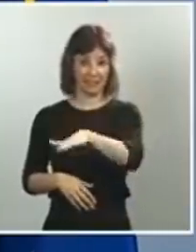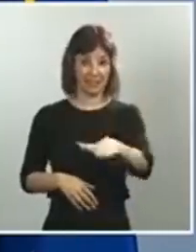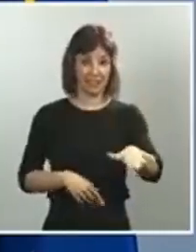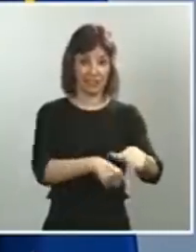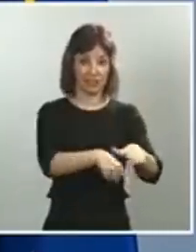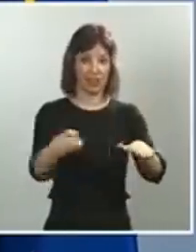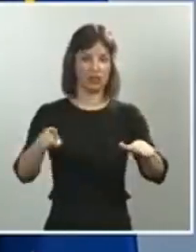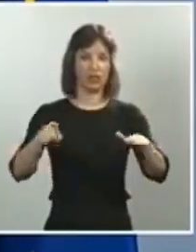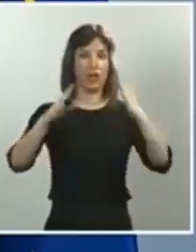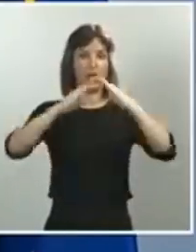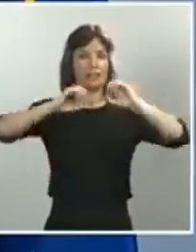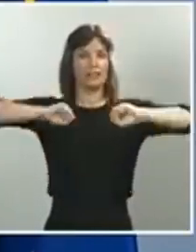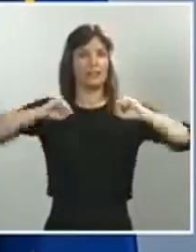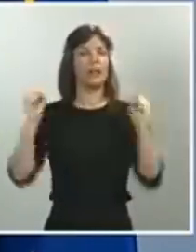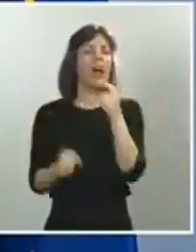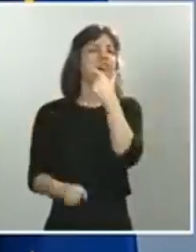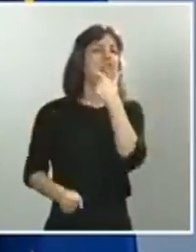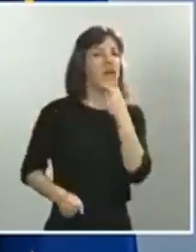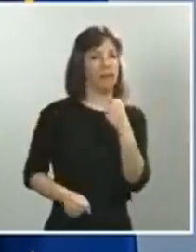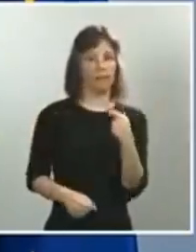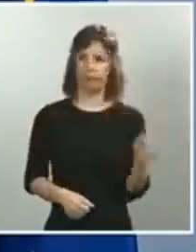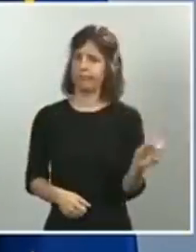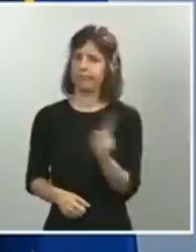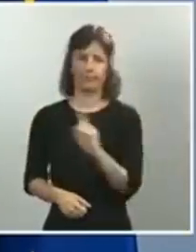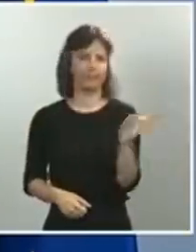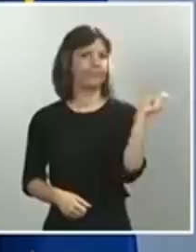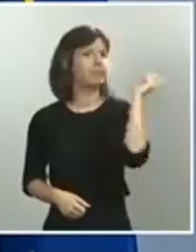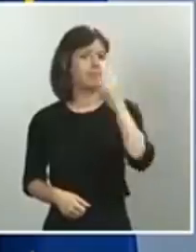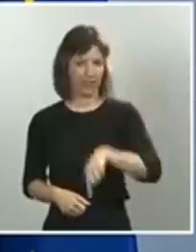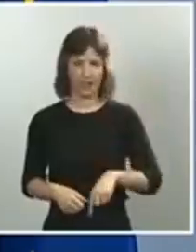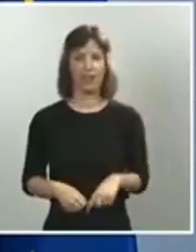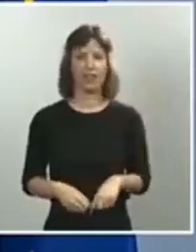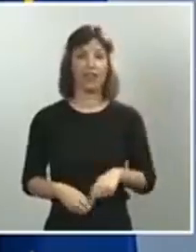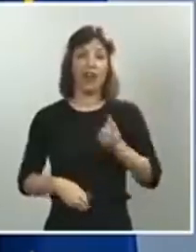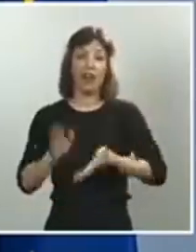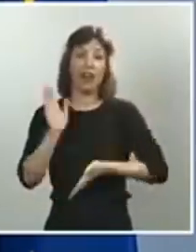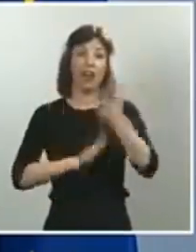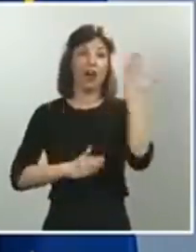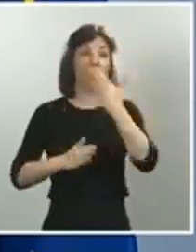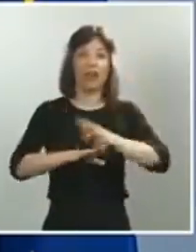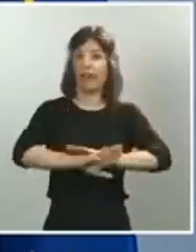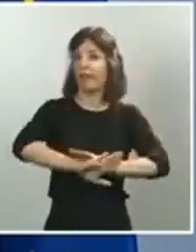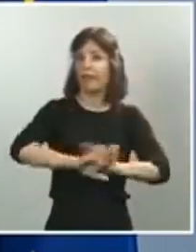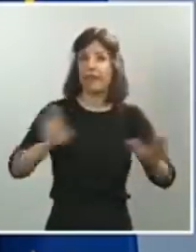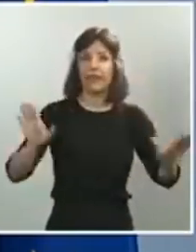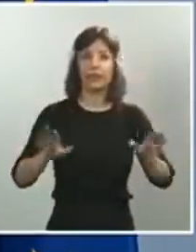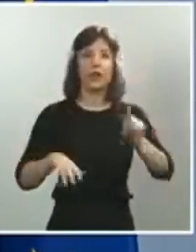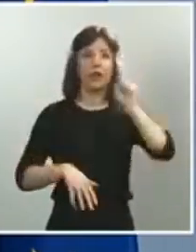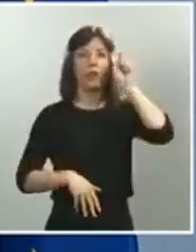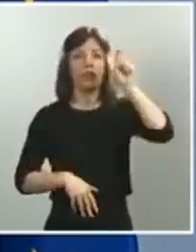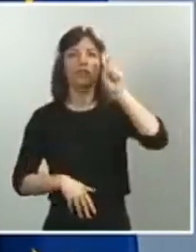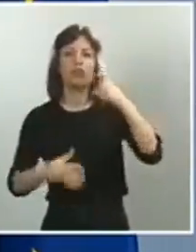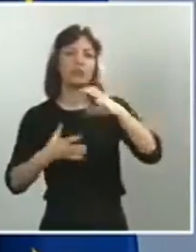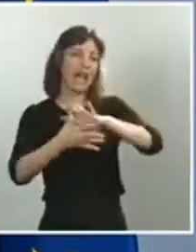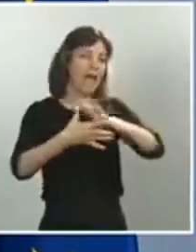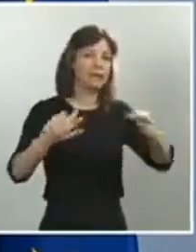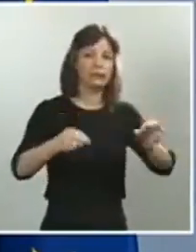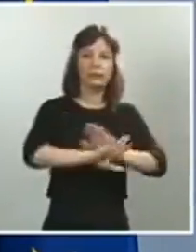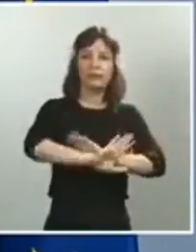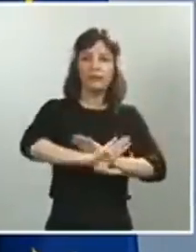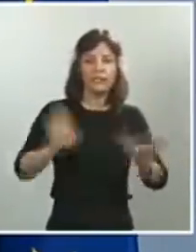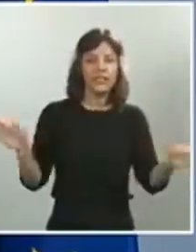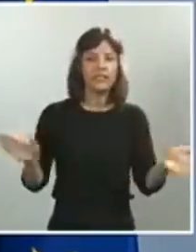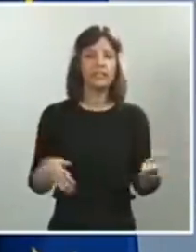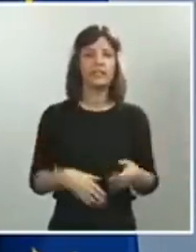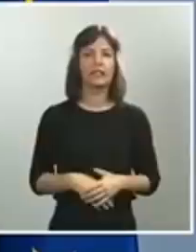no está siendo nada fácil. Habéis tenido que dejar de ir al colegio y estar con vuestros profesores y con vuestros amigos. Habéis dejado de ver a